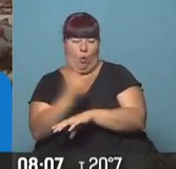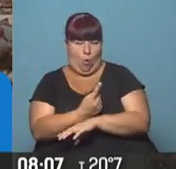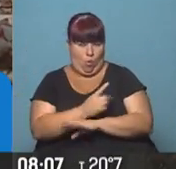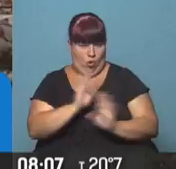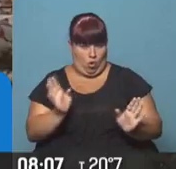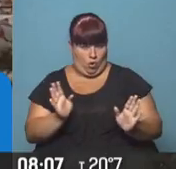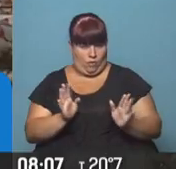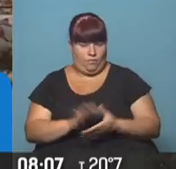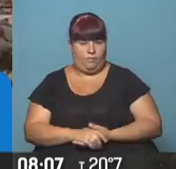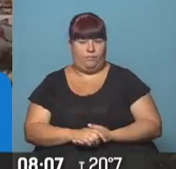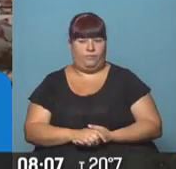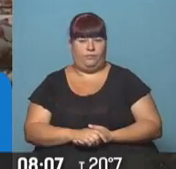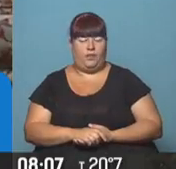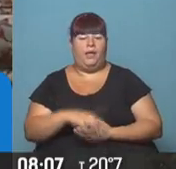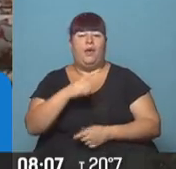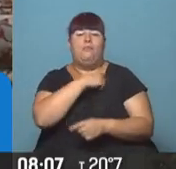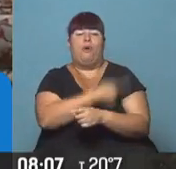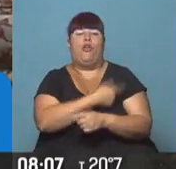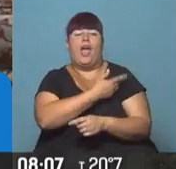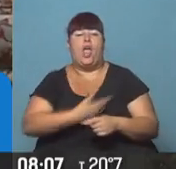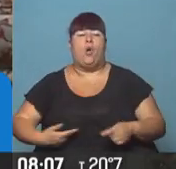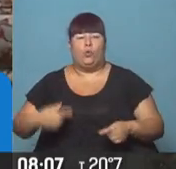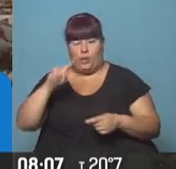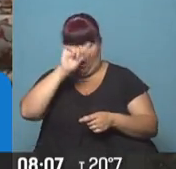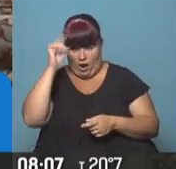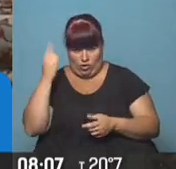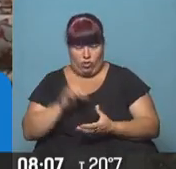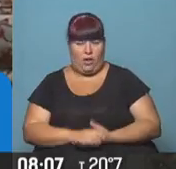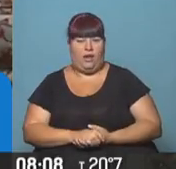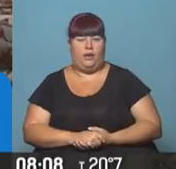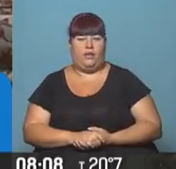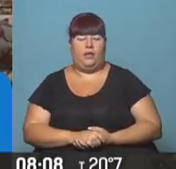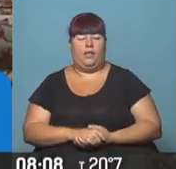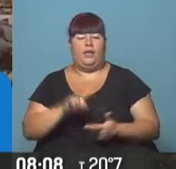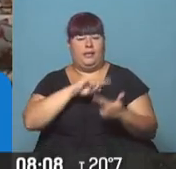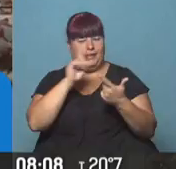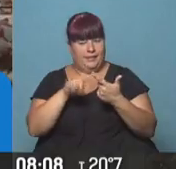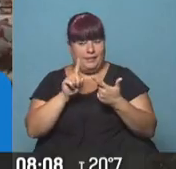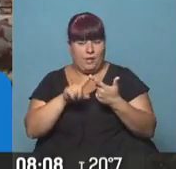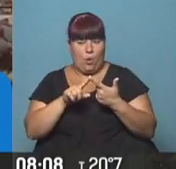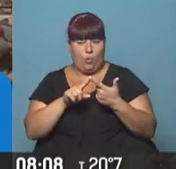del Poder Ejecutivo Nacional. La segunda,